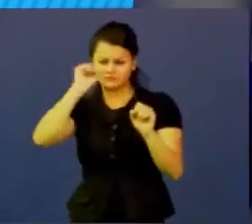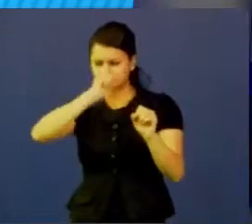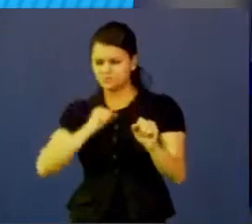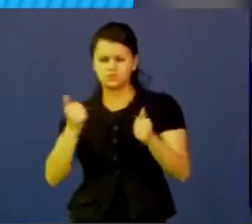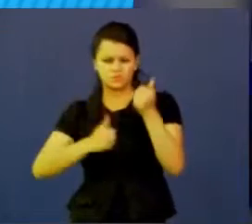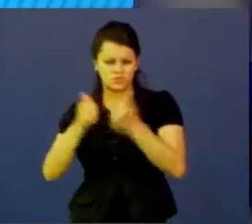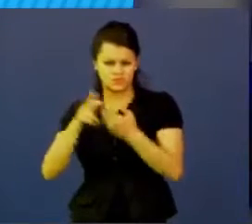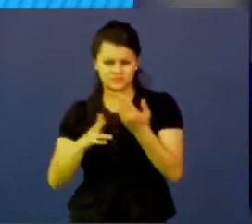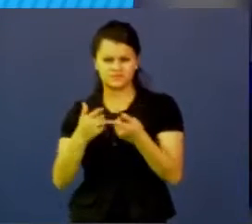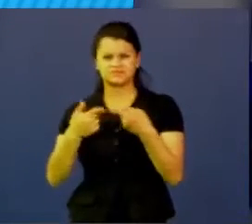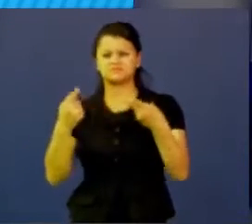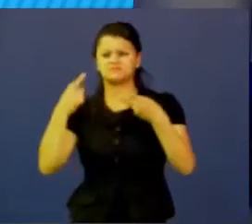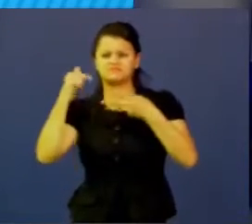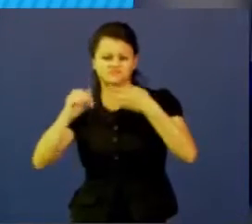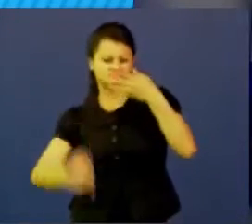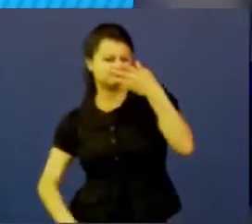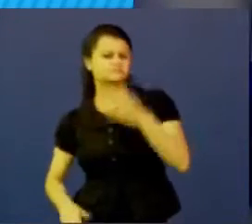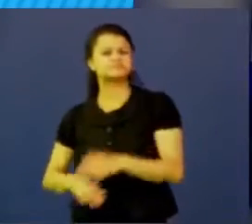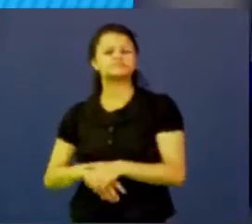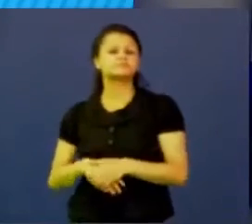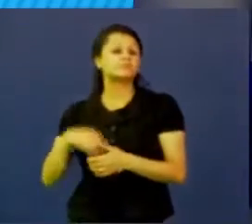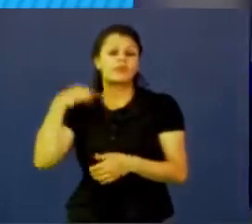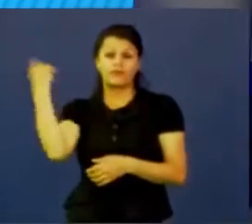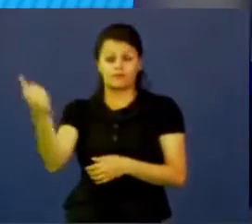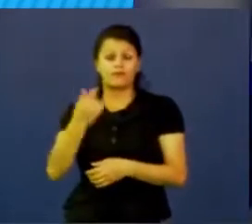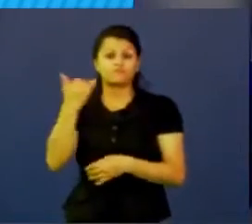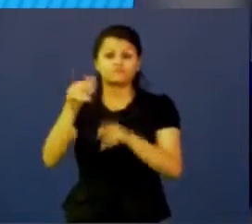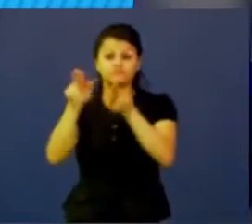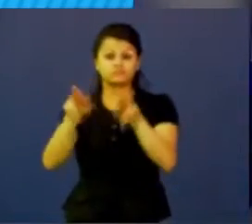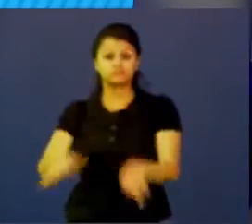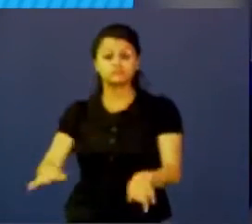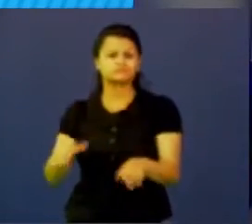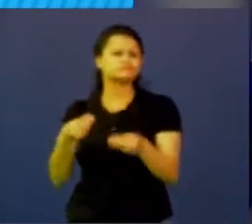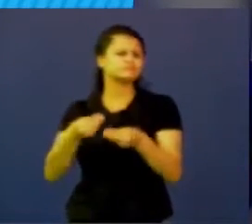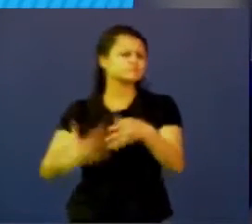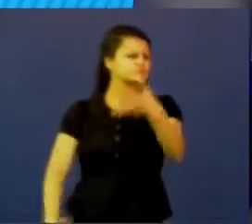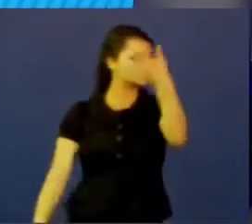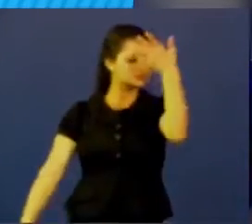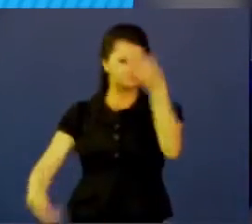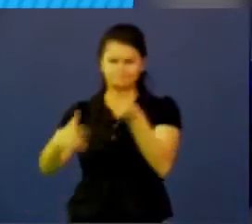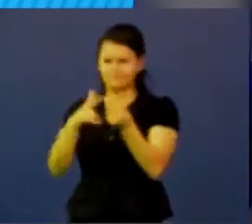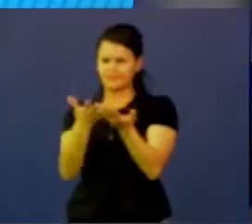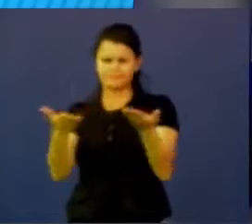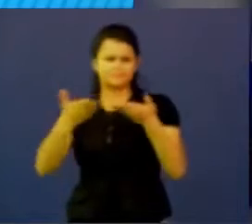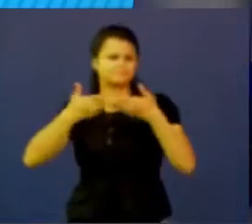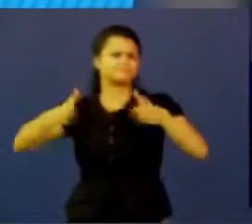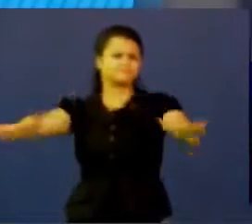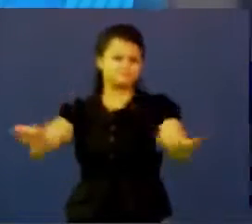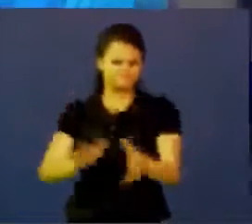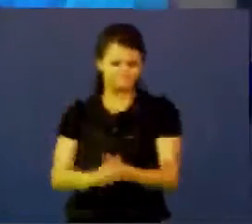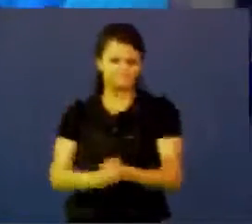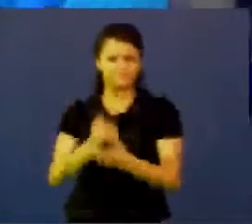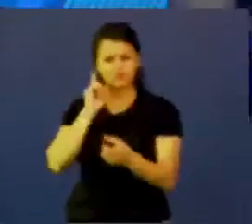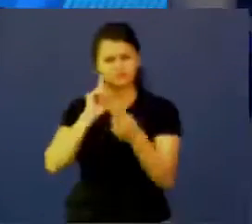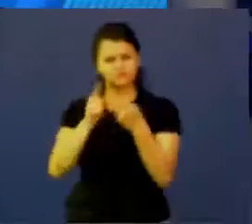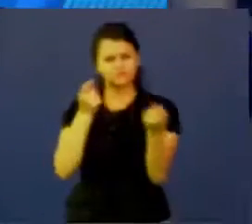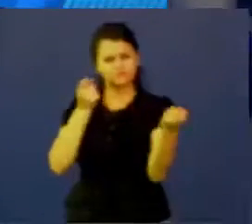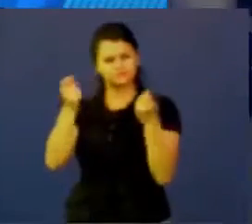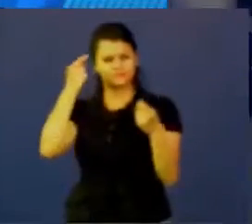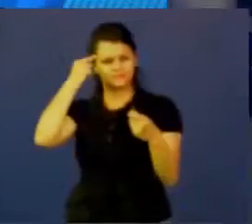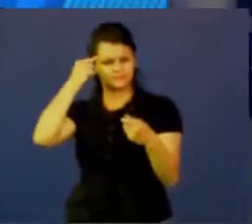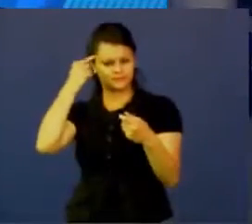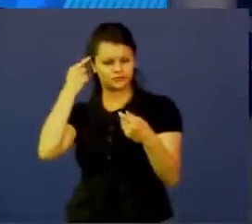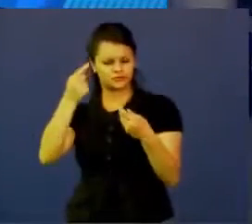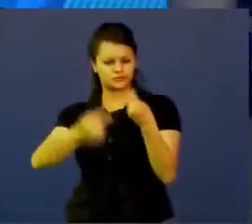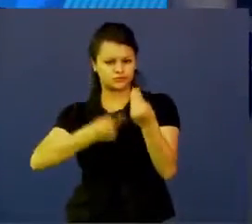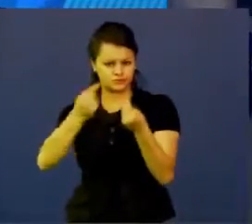tenemos frameworks y en general, digamos, en internet hay muchas herramientas abiertas para manejar el pensamiento de diseño.